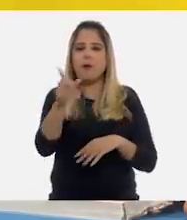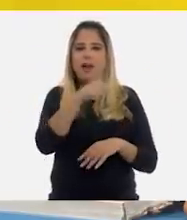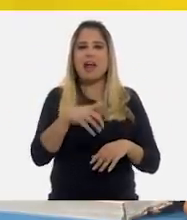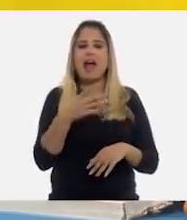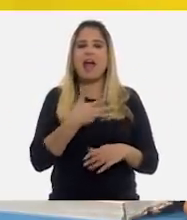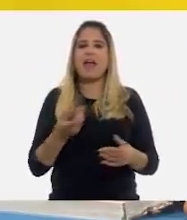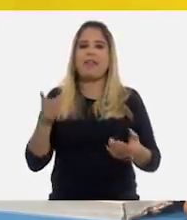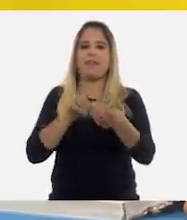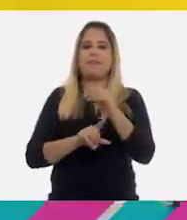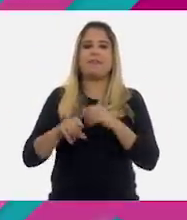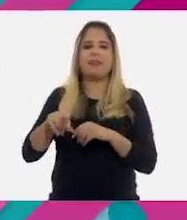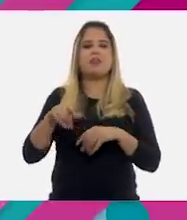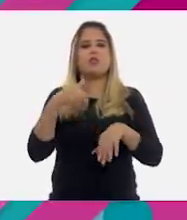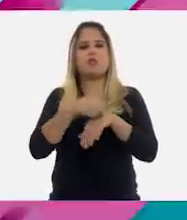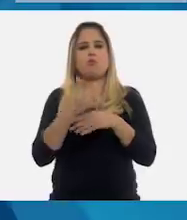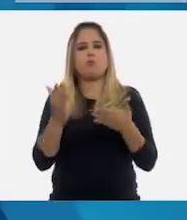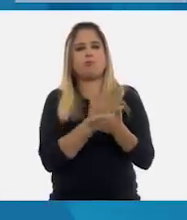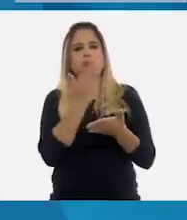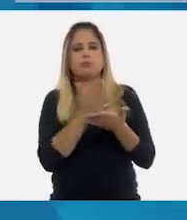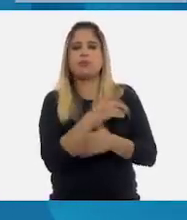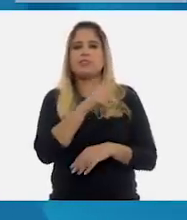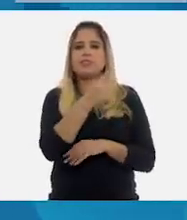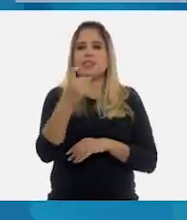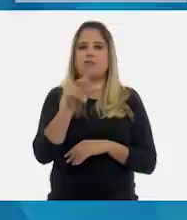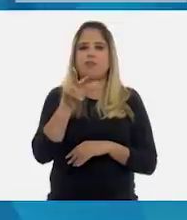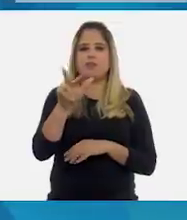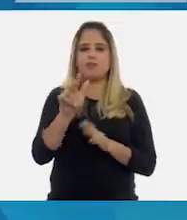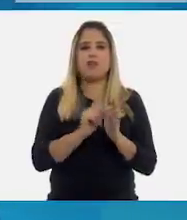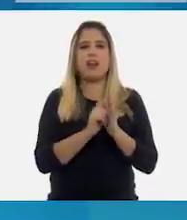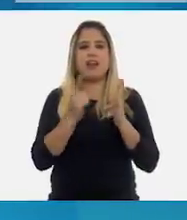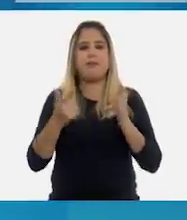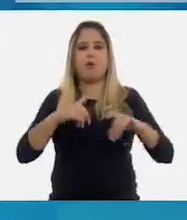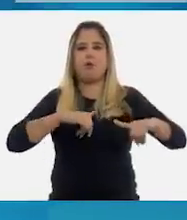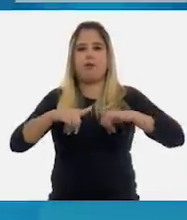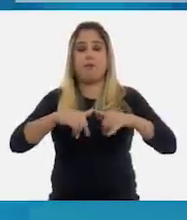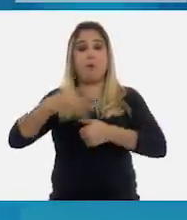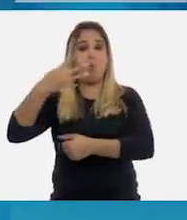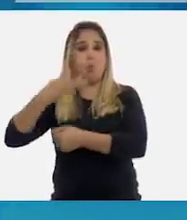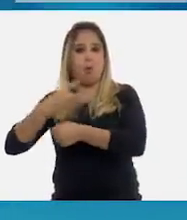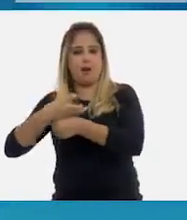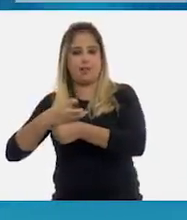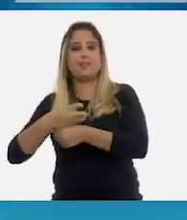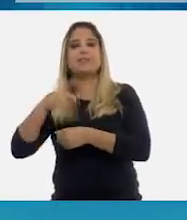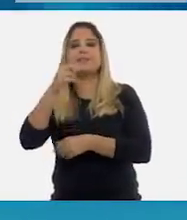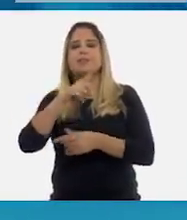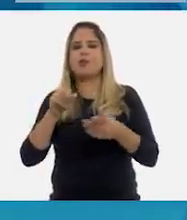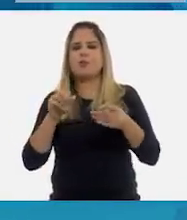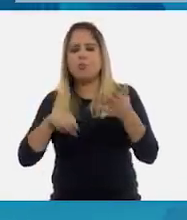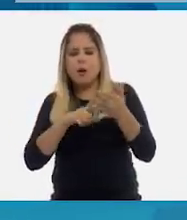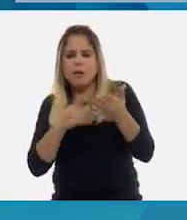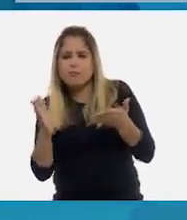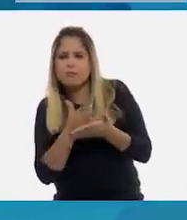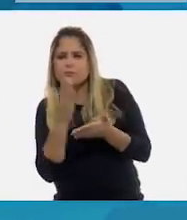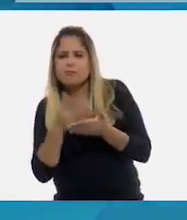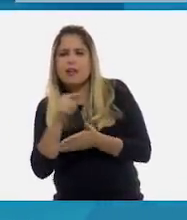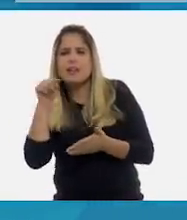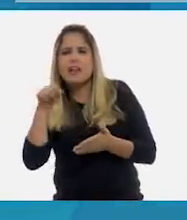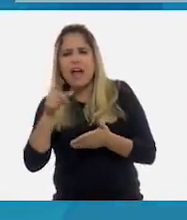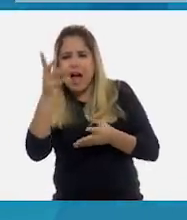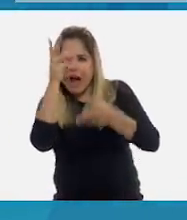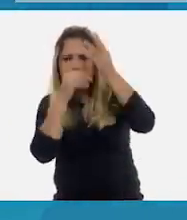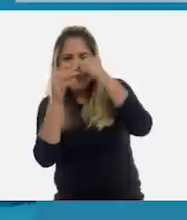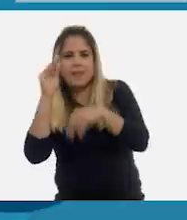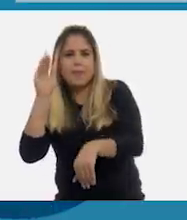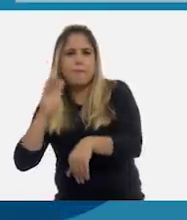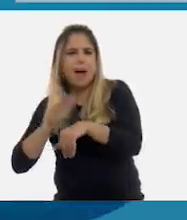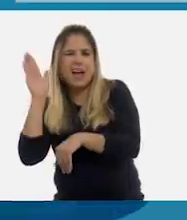encuentra en la página 118 del libro de geografía de cuarto grado, en la sección Aprendamos Más.